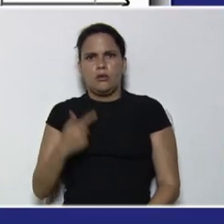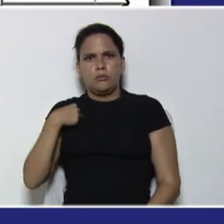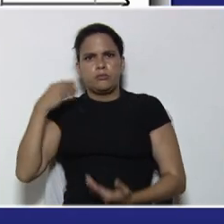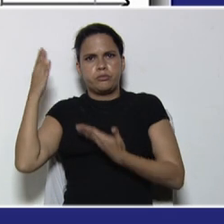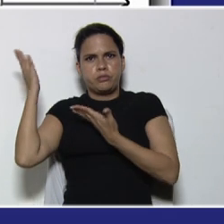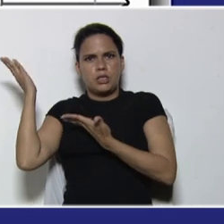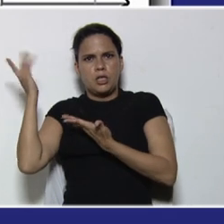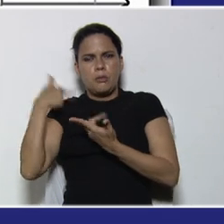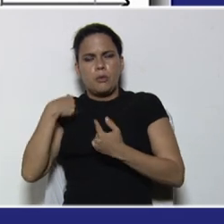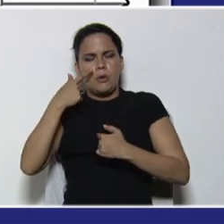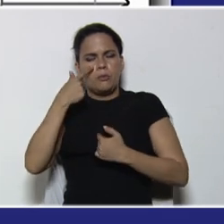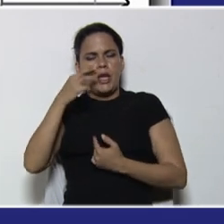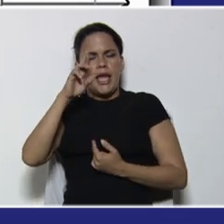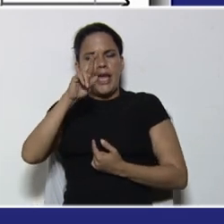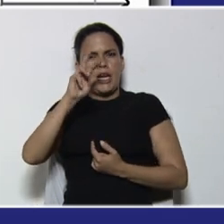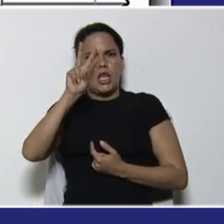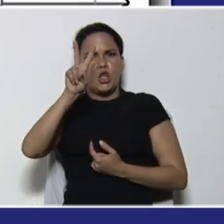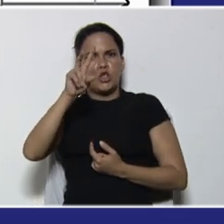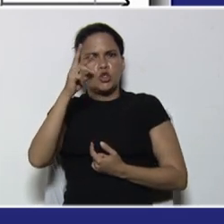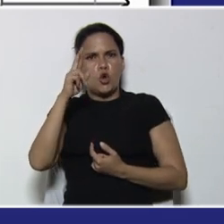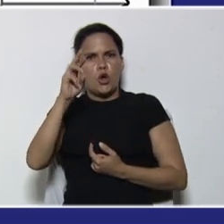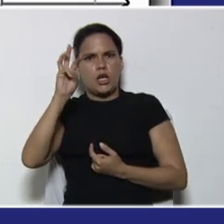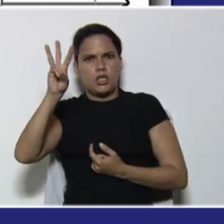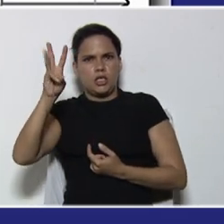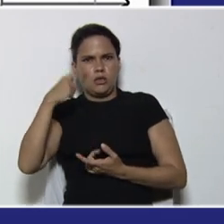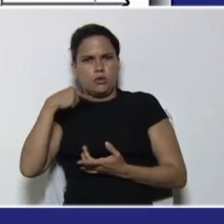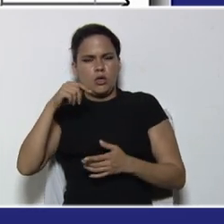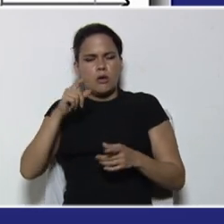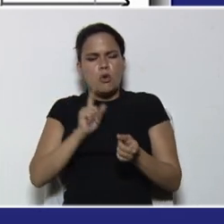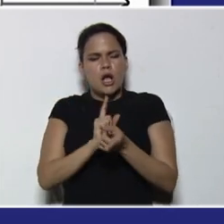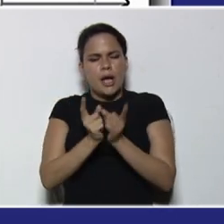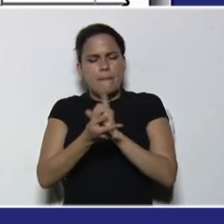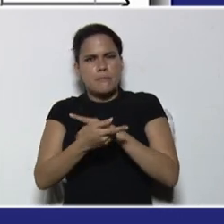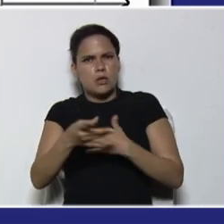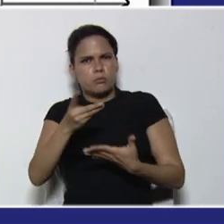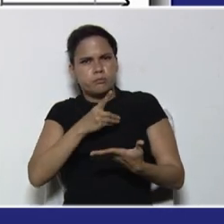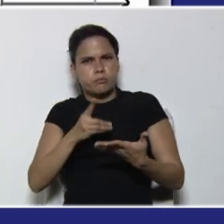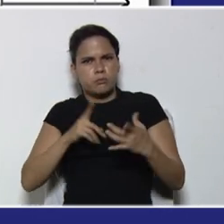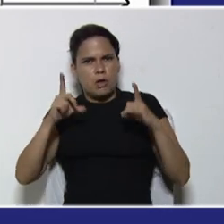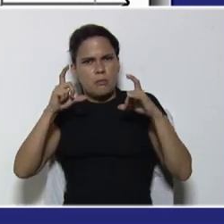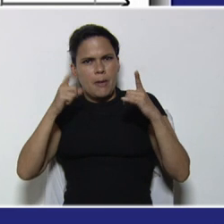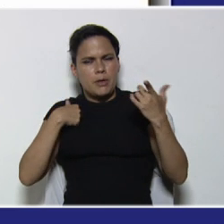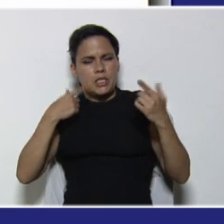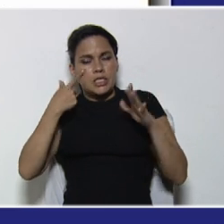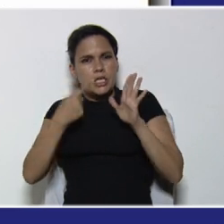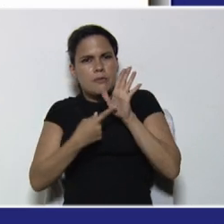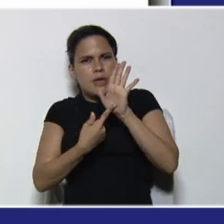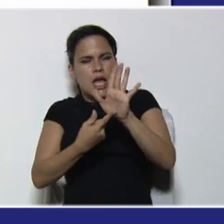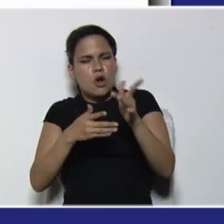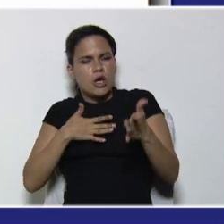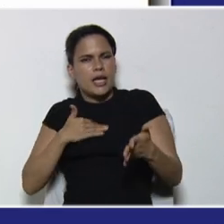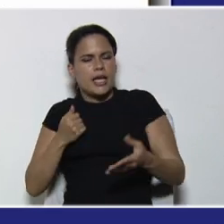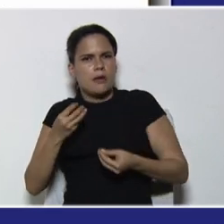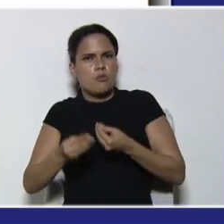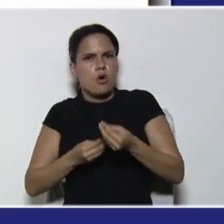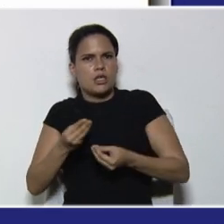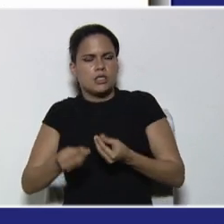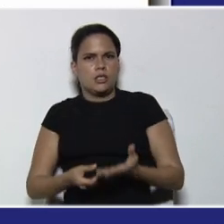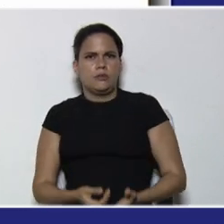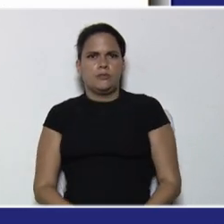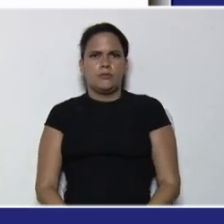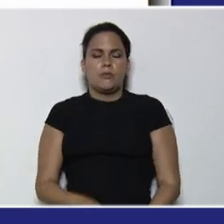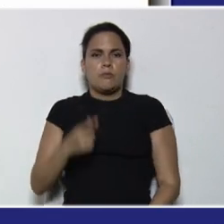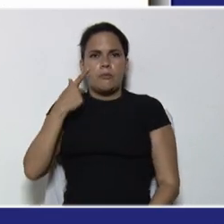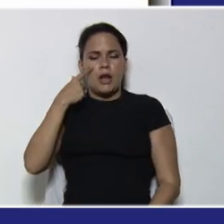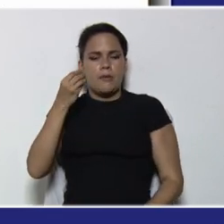queremos, ajustar una imagen, y que se note, la dimensión, de lo que queremos hacer, fíjense, que para determinar, la